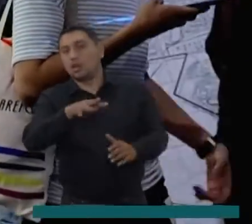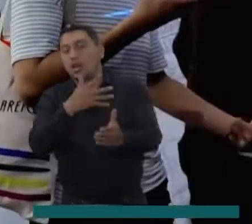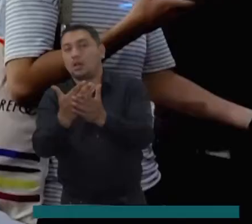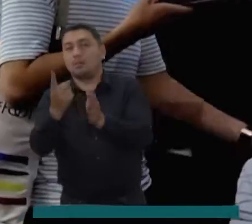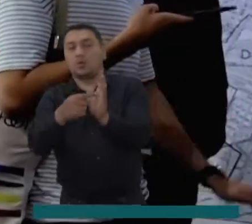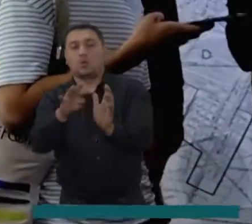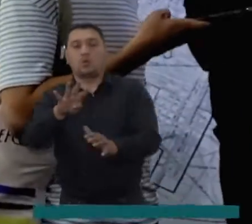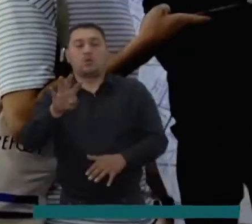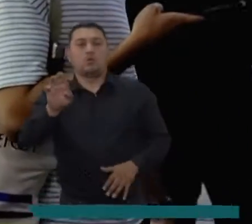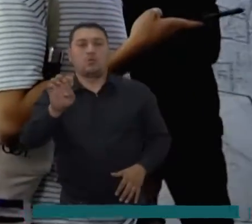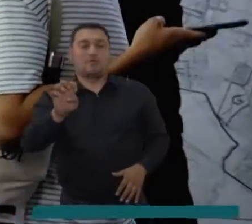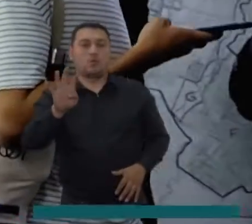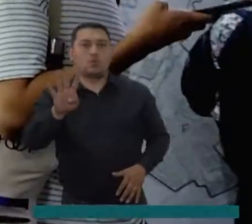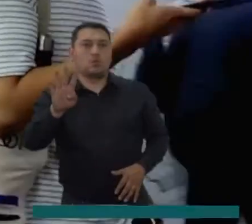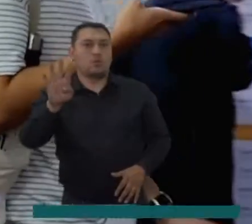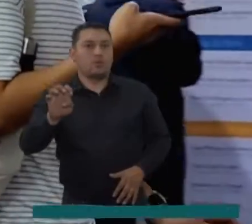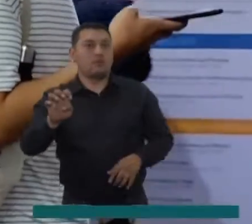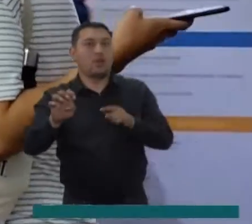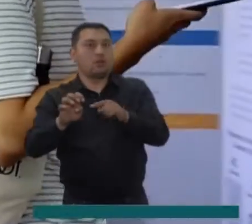esta ciudad.